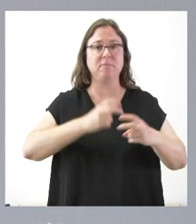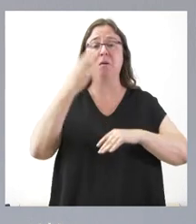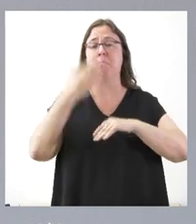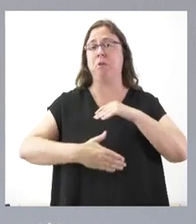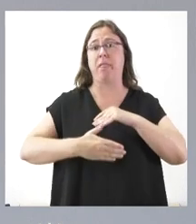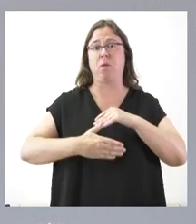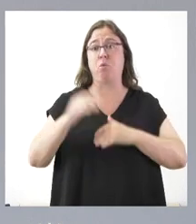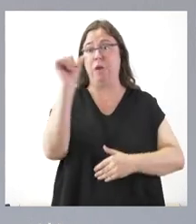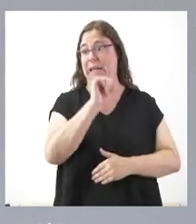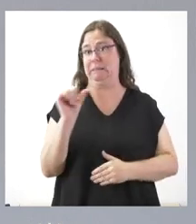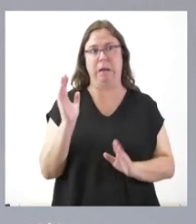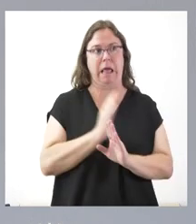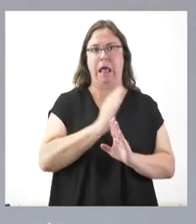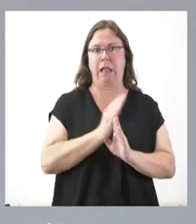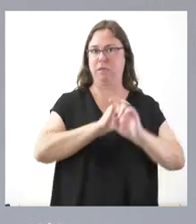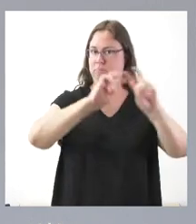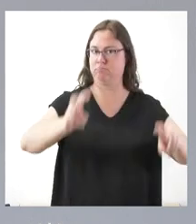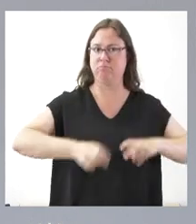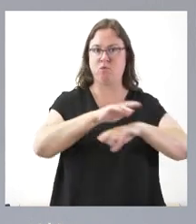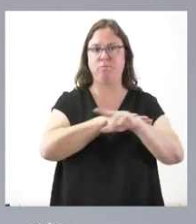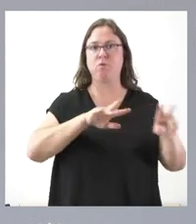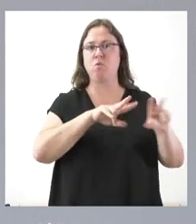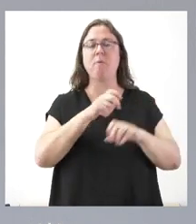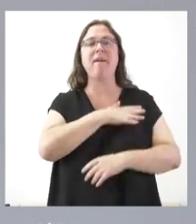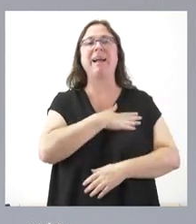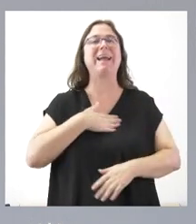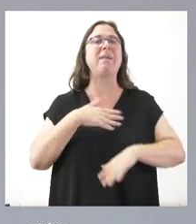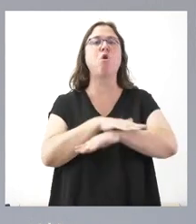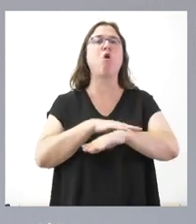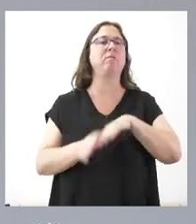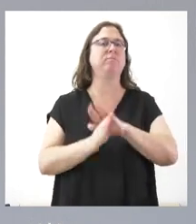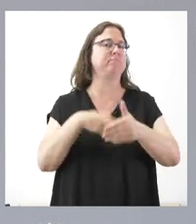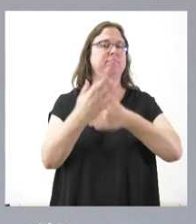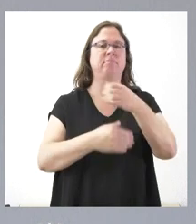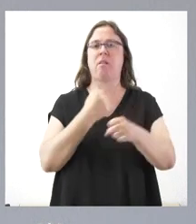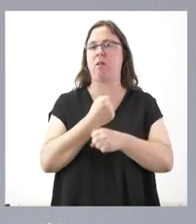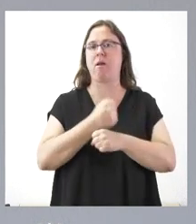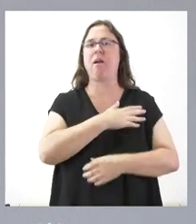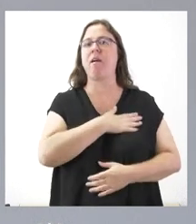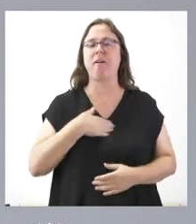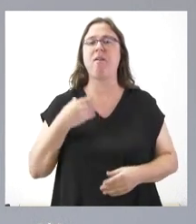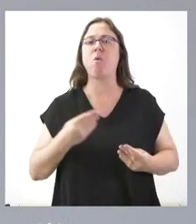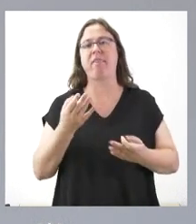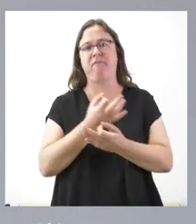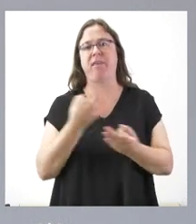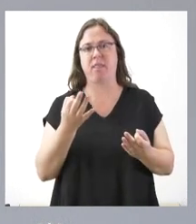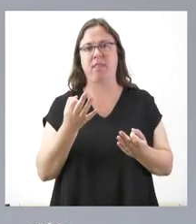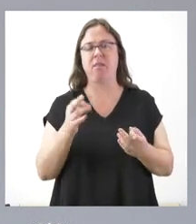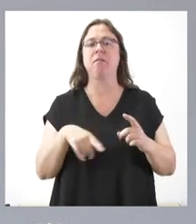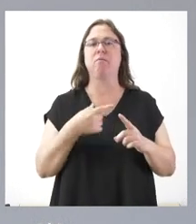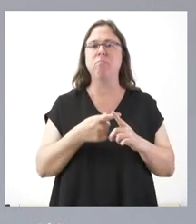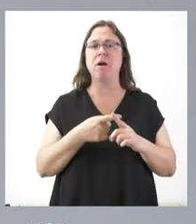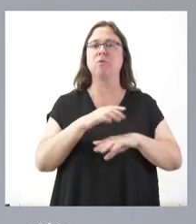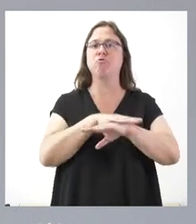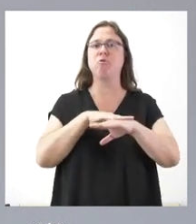de una semana, la voluntad de que el Gobierno siga trabajando y lo haga con eficacia, lo haga